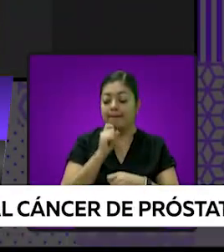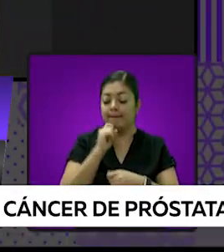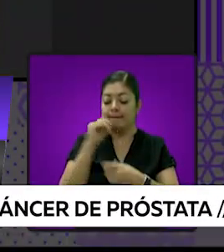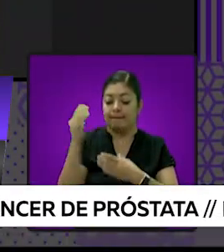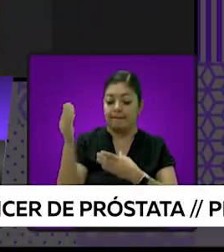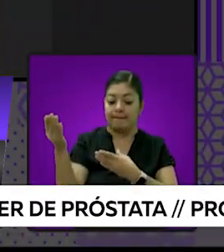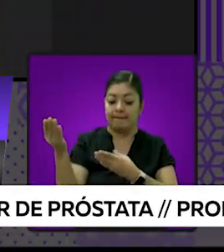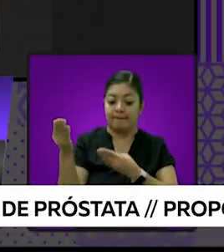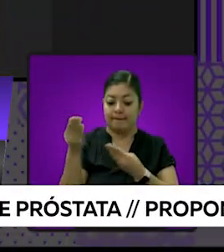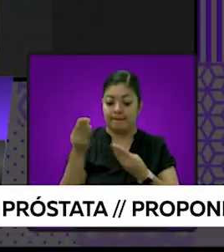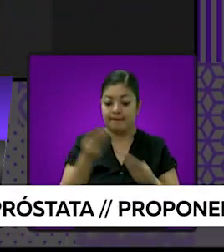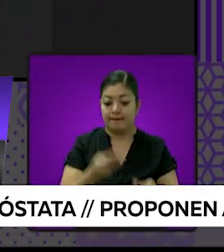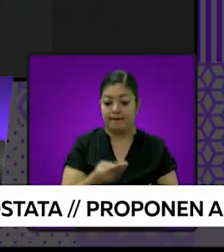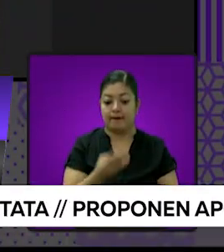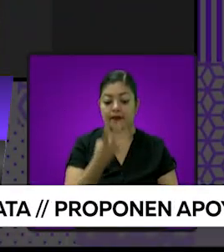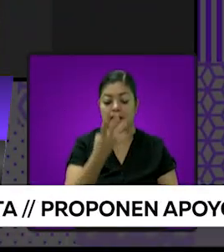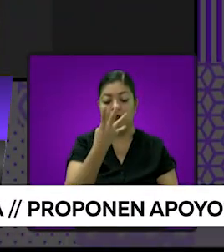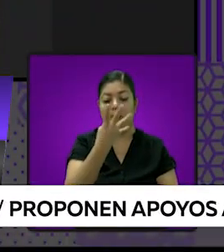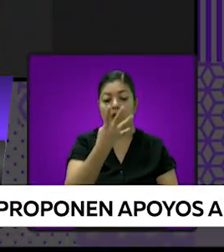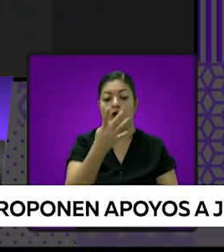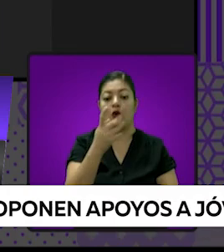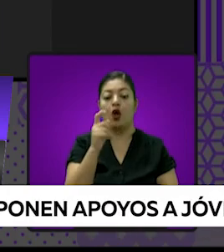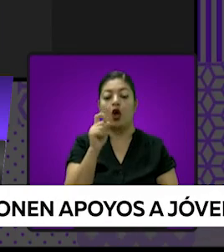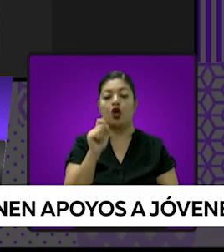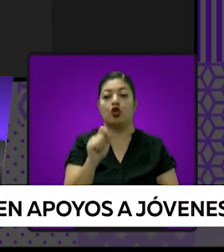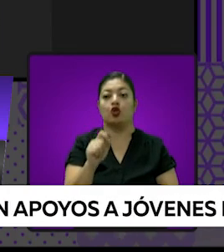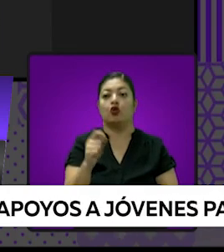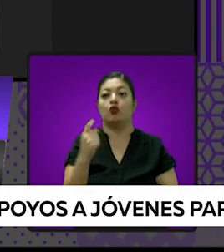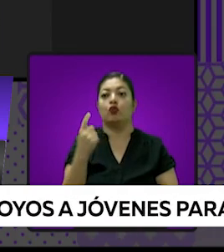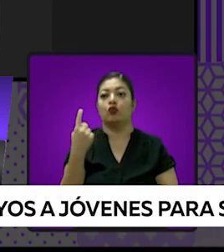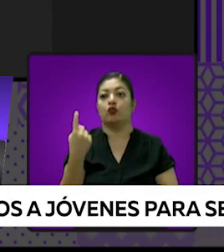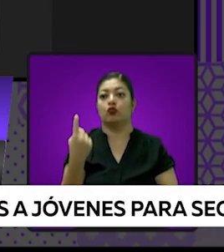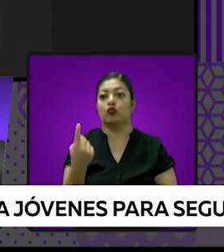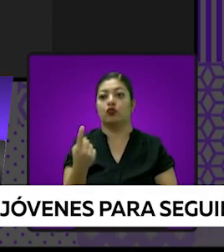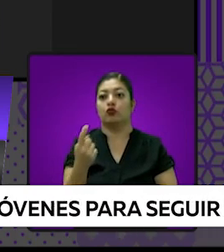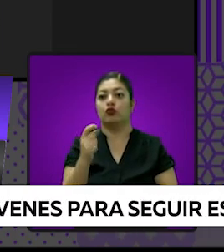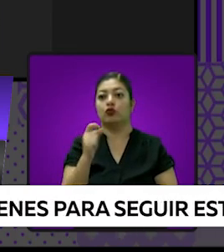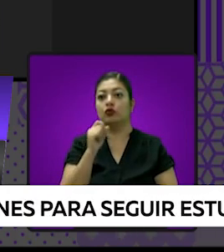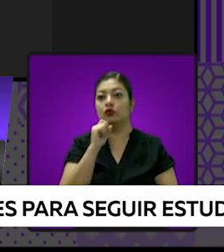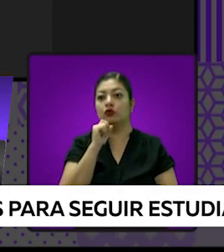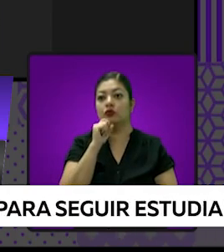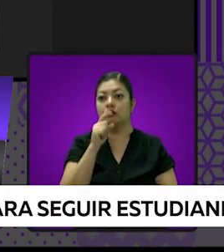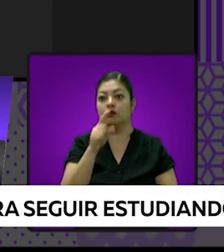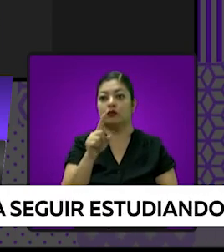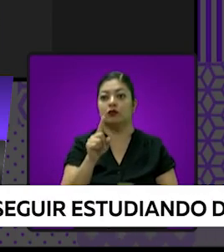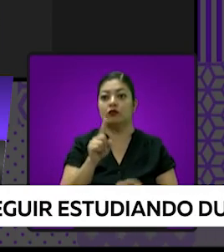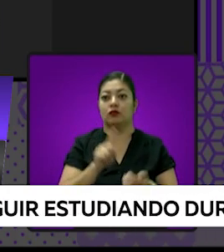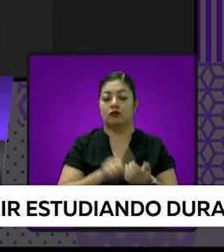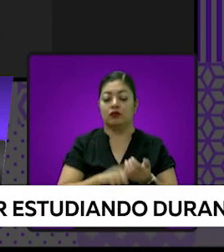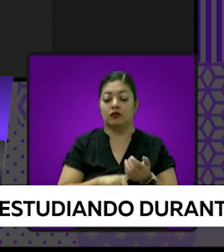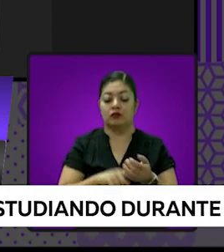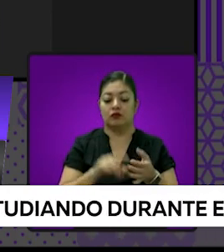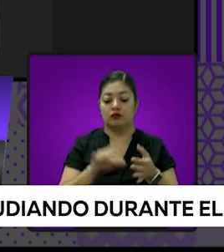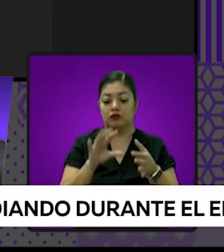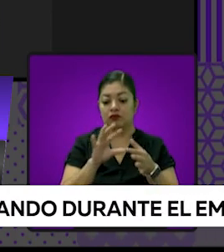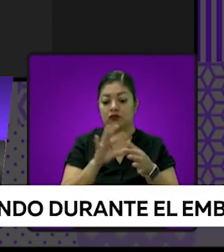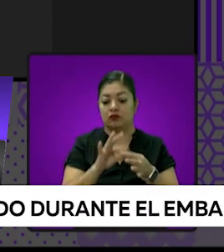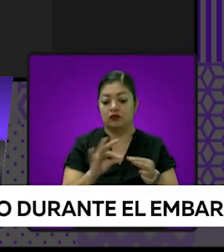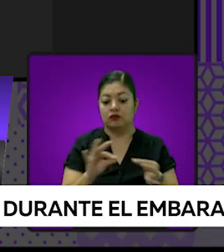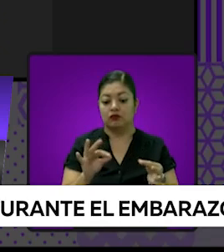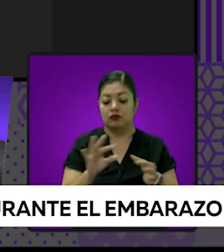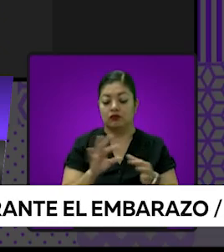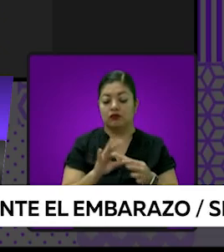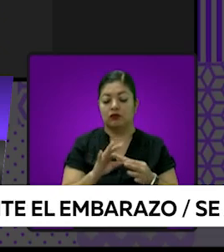contratos de comodato, suscritos por el Gobierno del Estado de Jalisco, con el Banco del Bienestar, Sociedad Nacional de Crédito